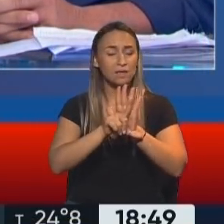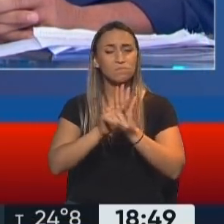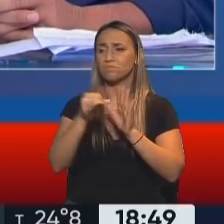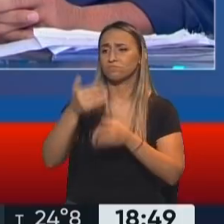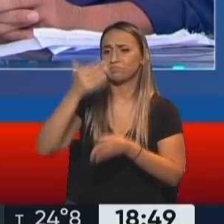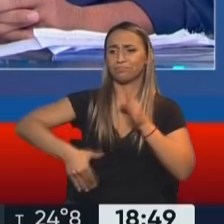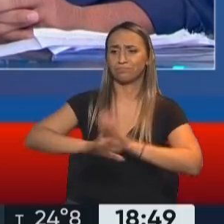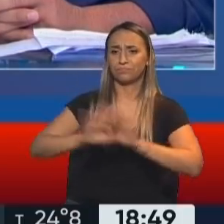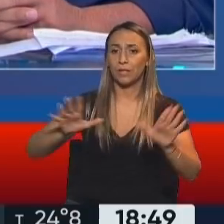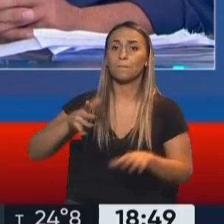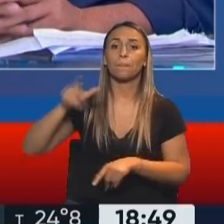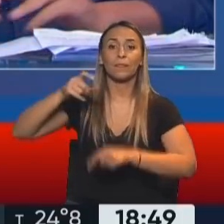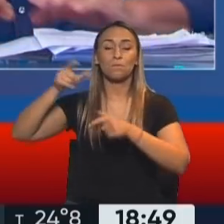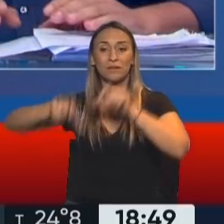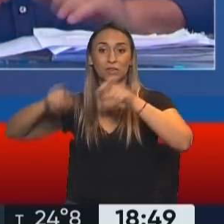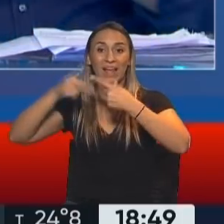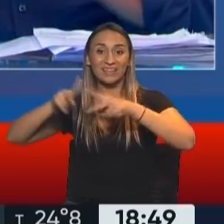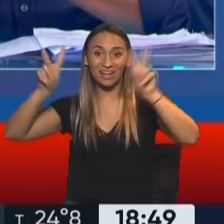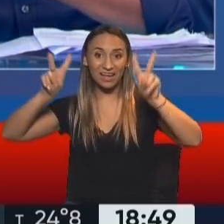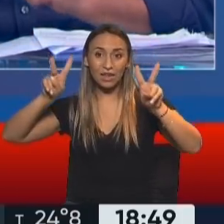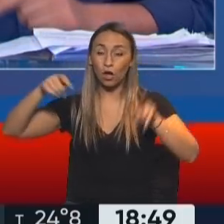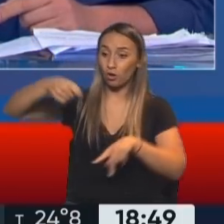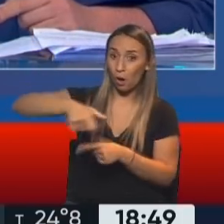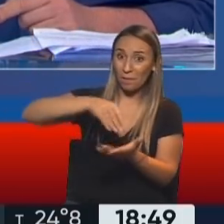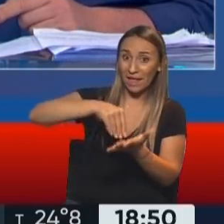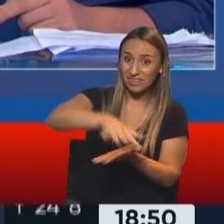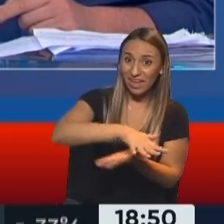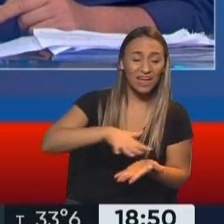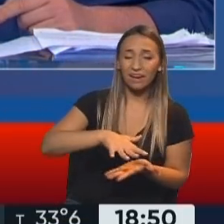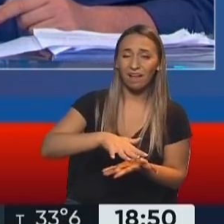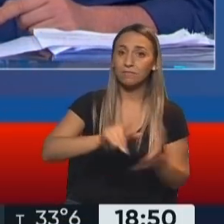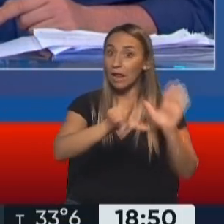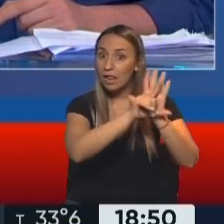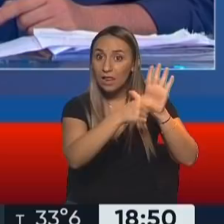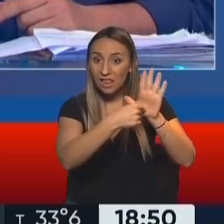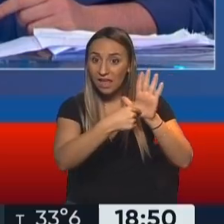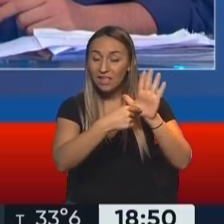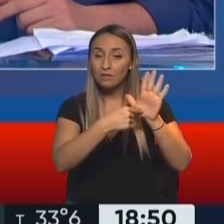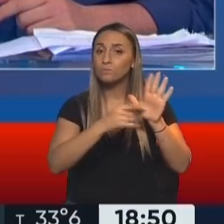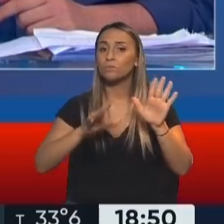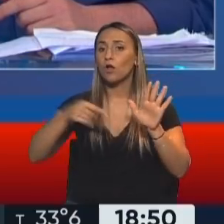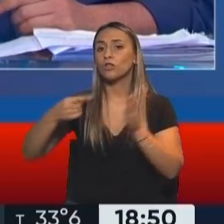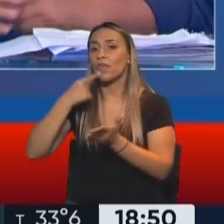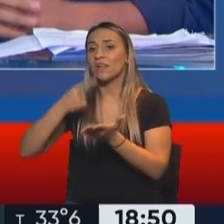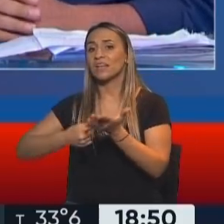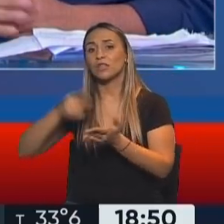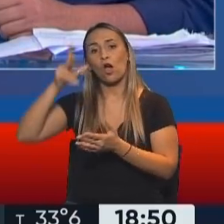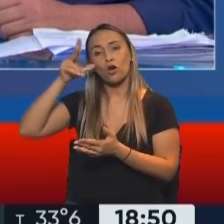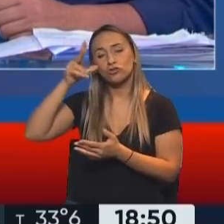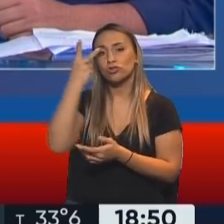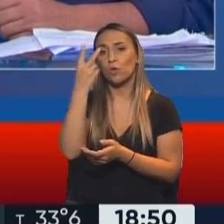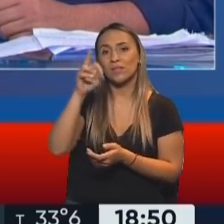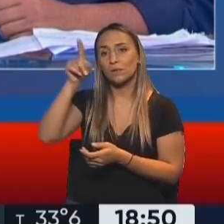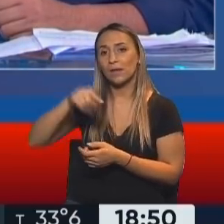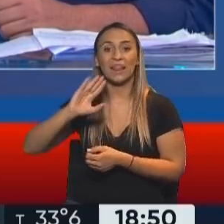de tierras hasta a los extranjeros. Esa ley fue desguasada por decreto, por el decreto 820 barra 16